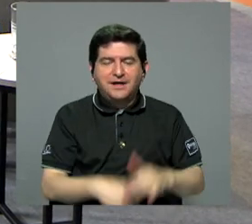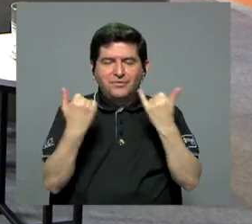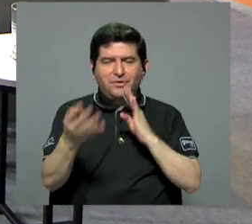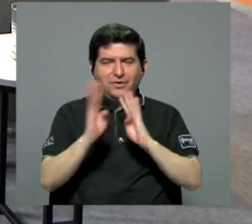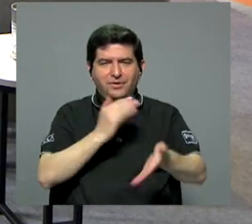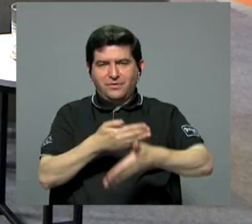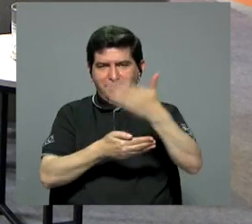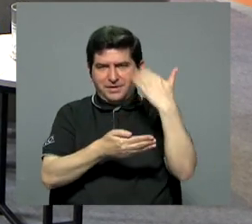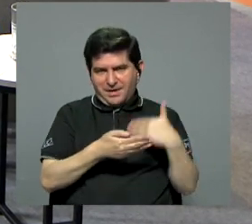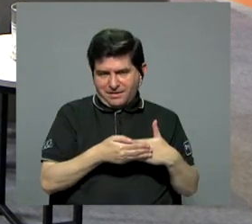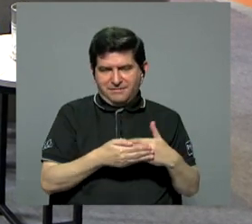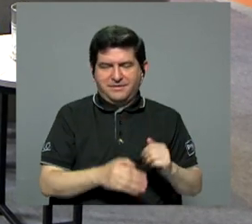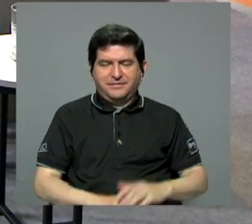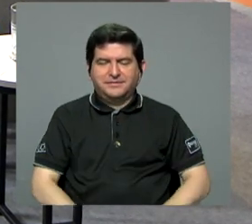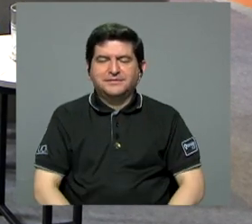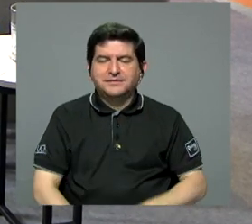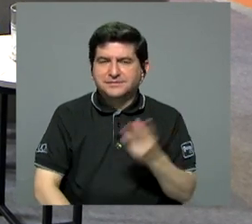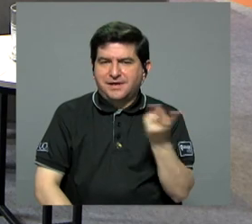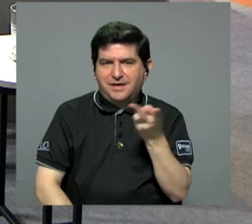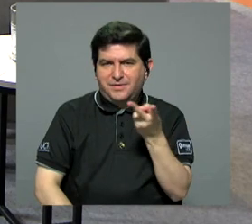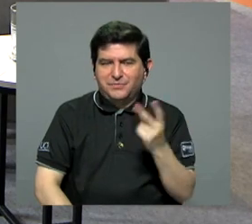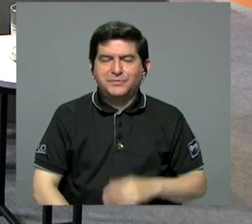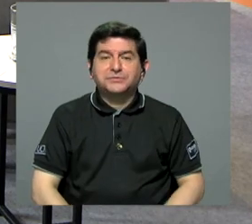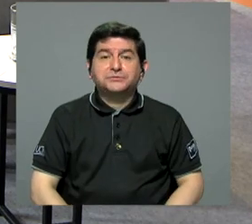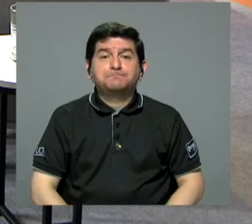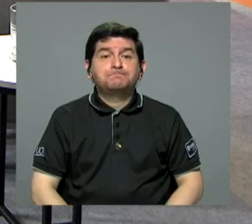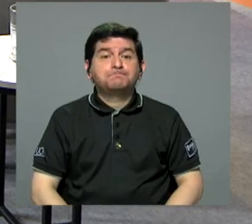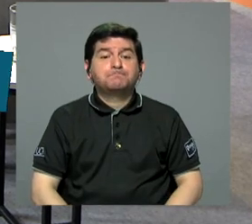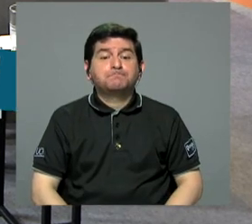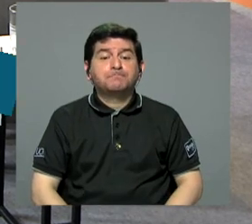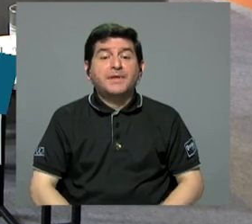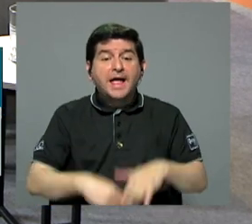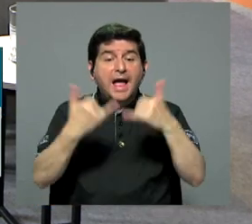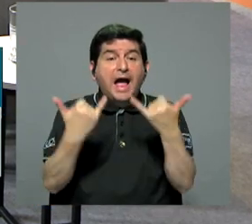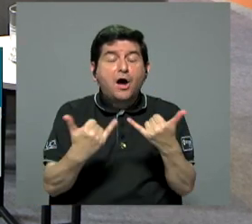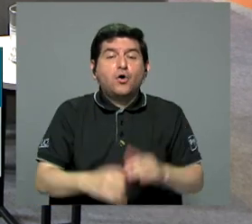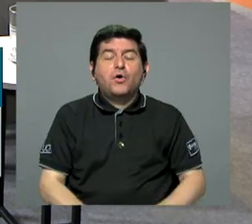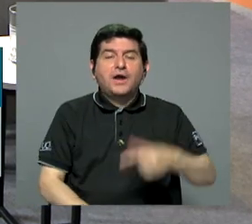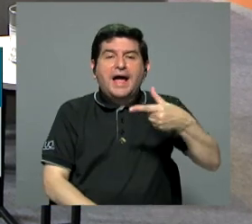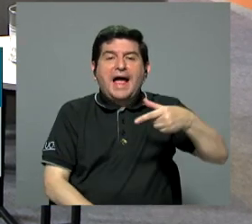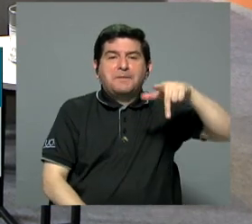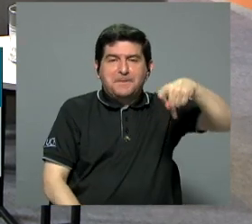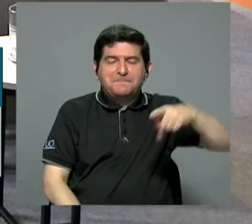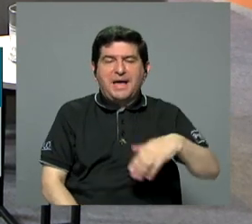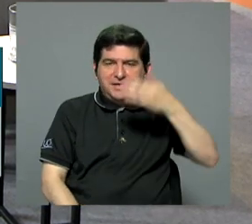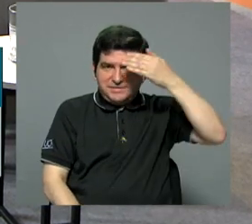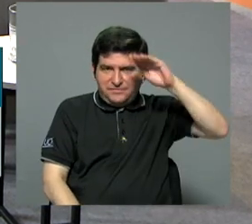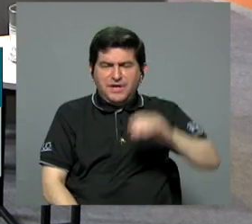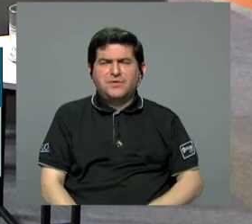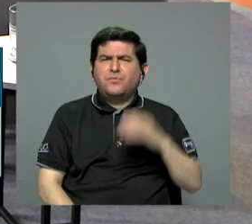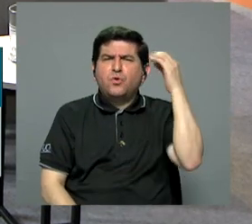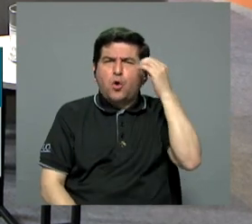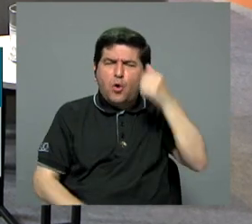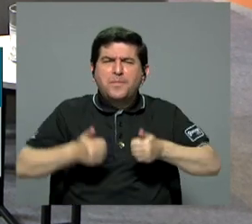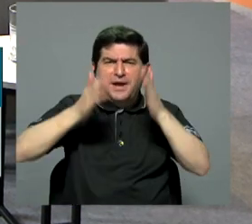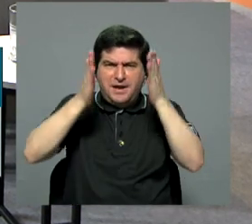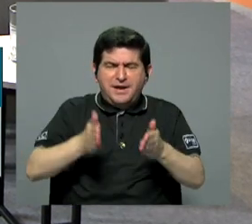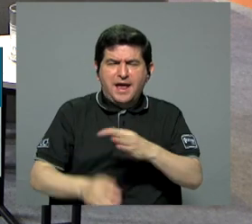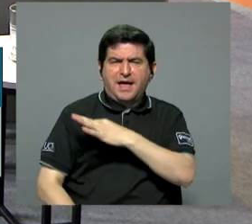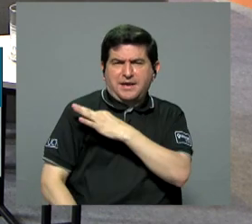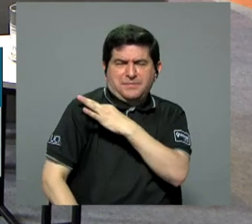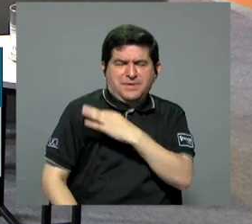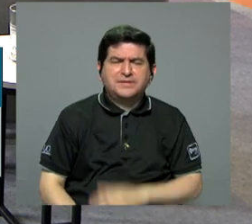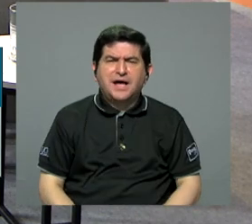conversando, lo que estaban diciendo ustedes. También nos dice, vamos a ver a continuación, Gaby Pérez. ¿Qué opinan los candidatos